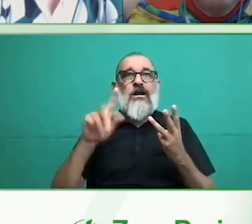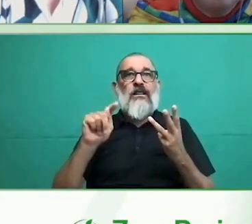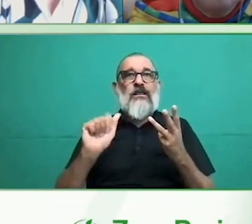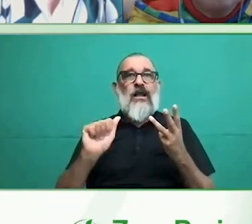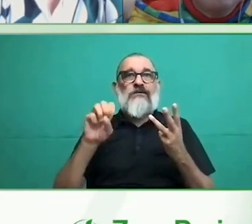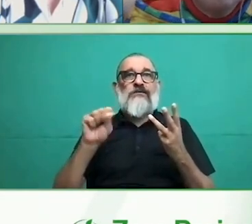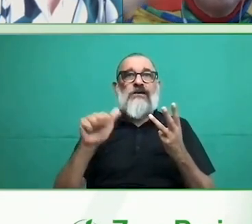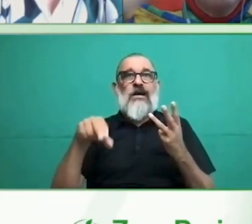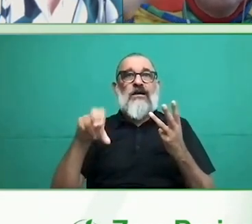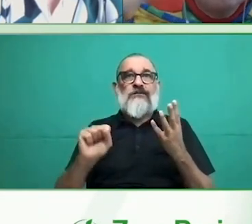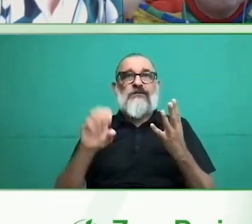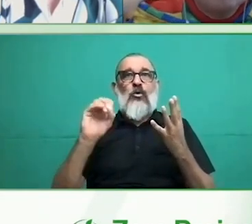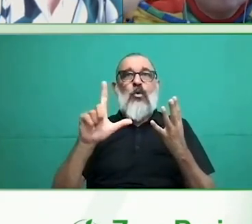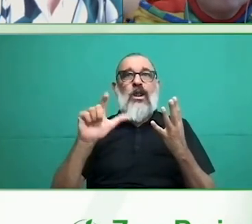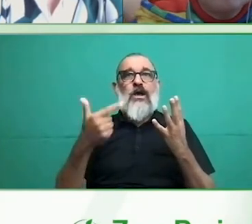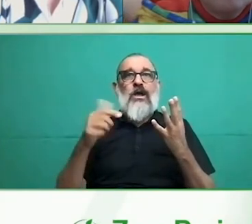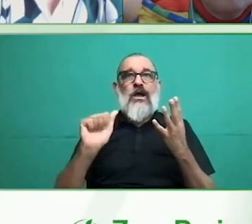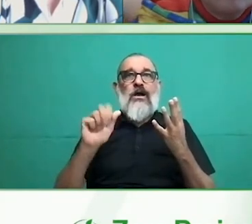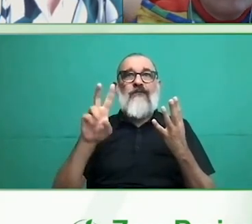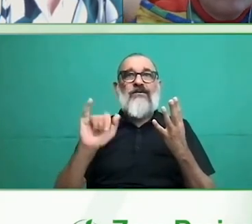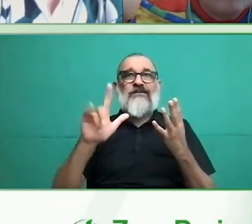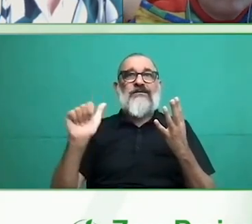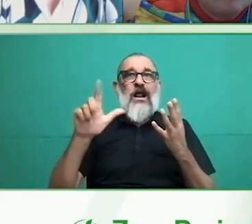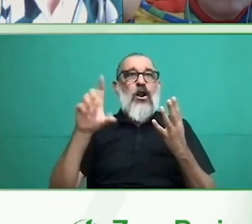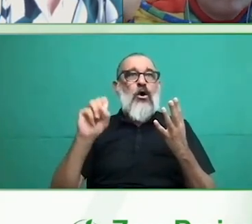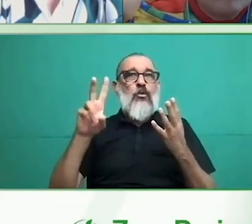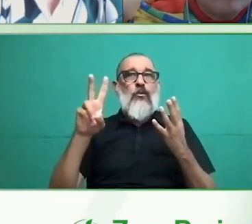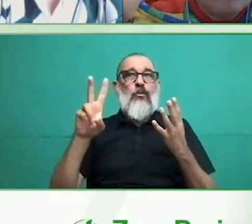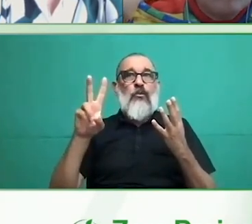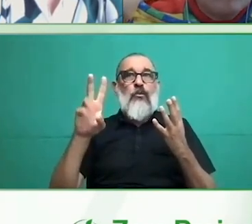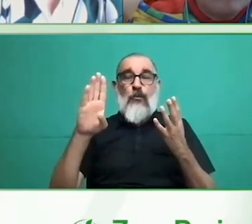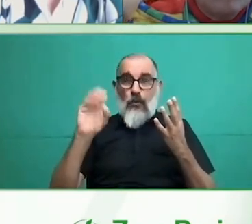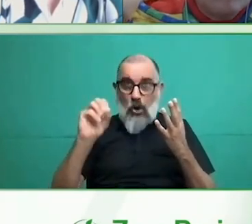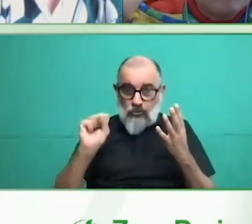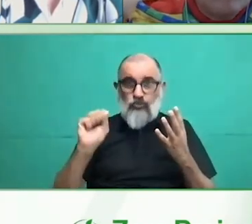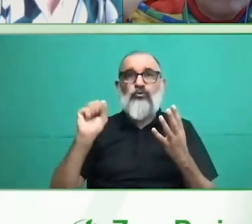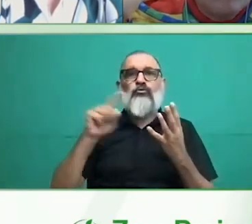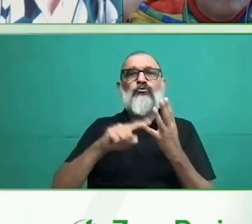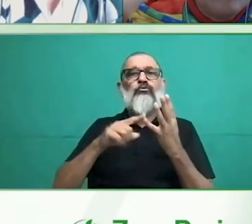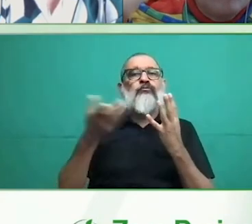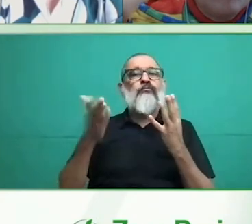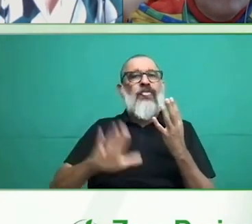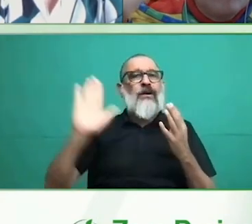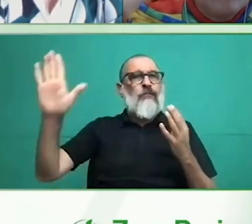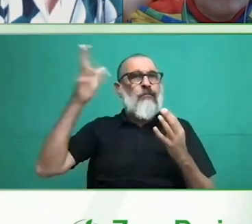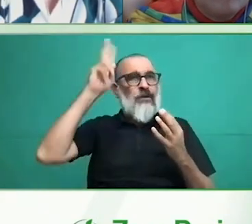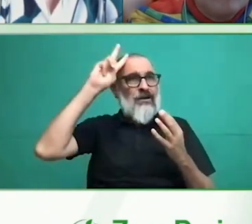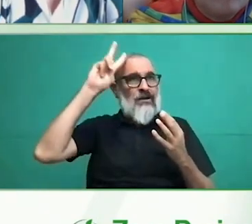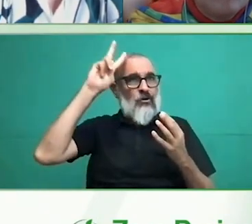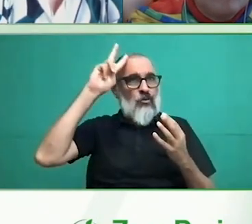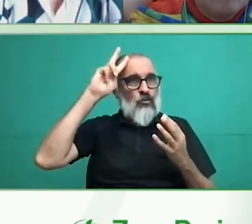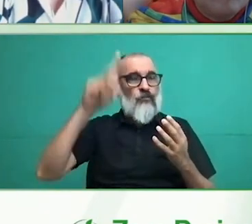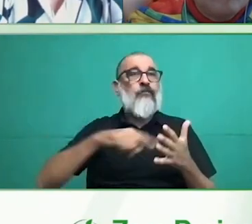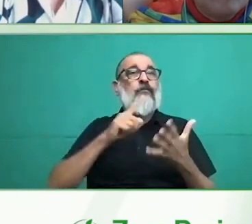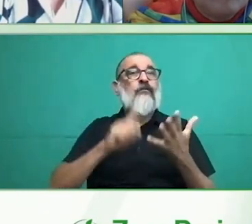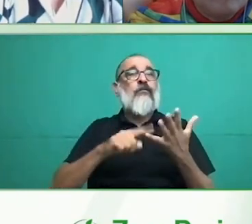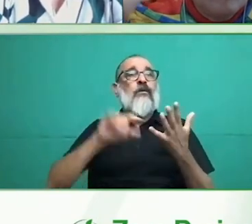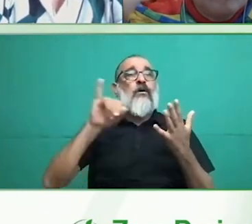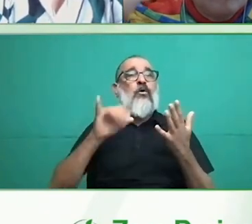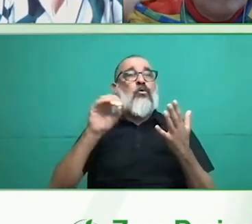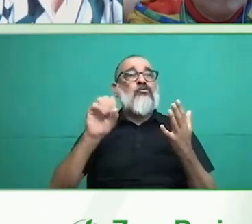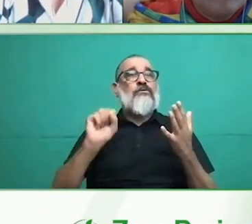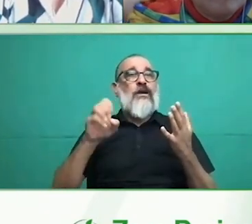presentes el día de hoy. Voy a darles la palabra a cada uno de estos expositores